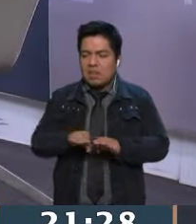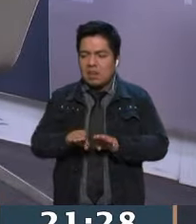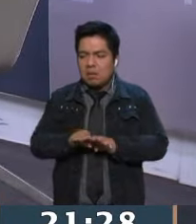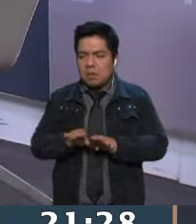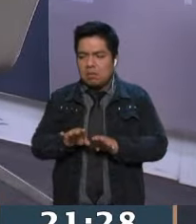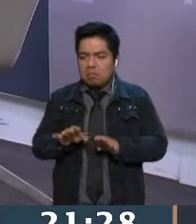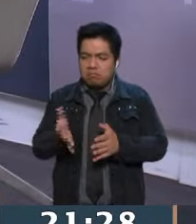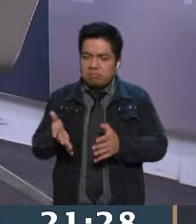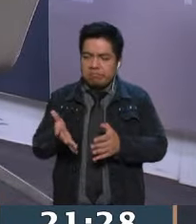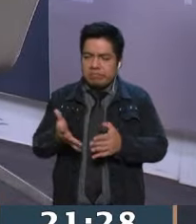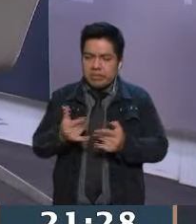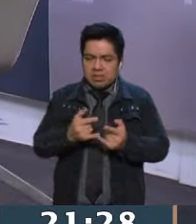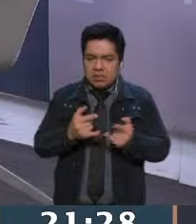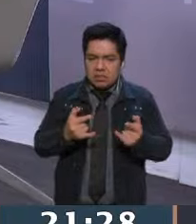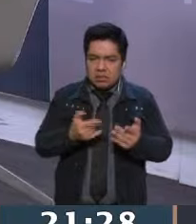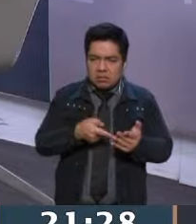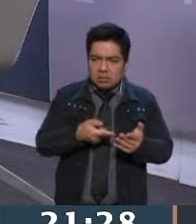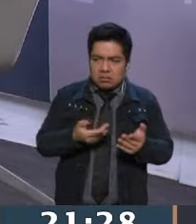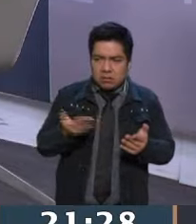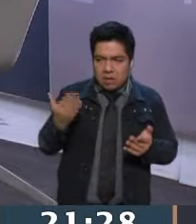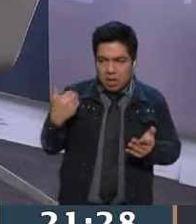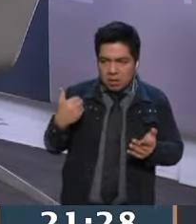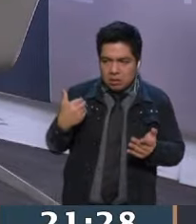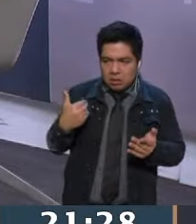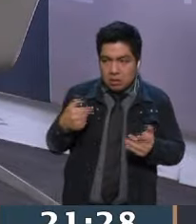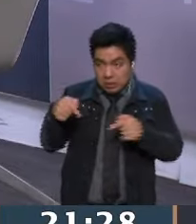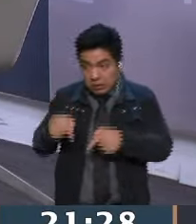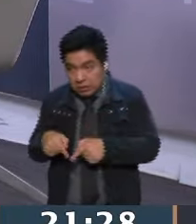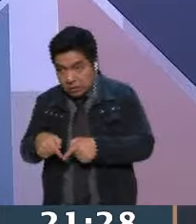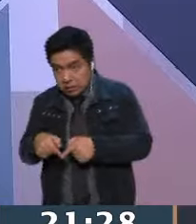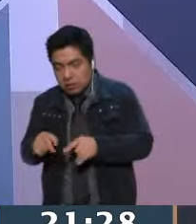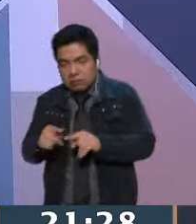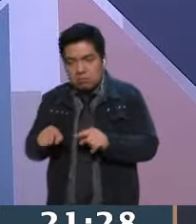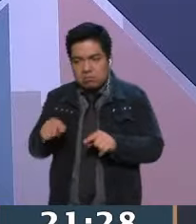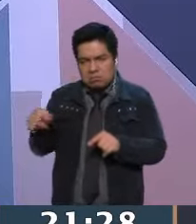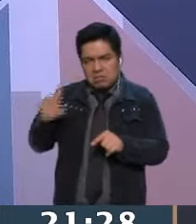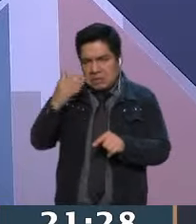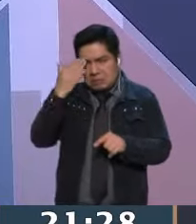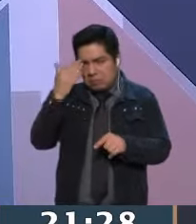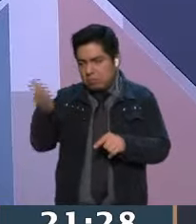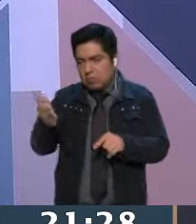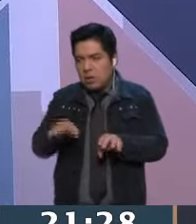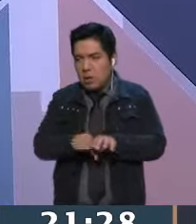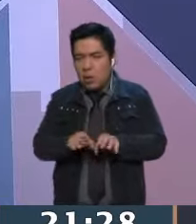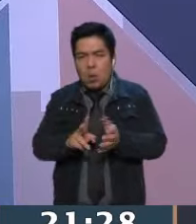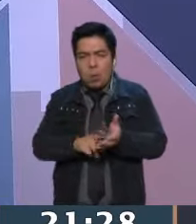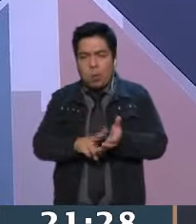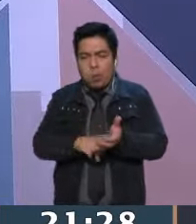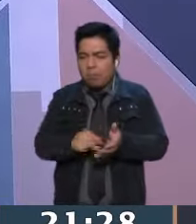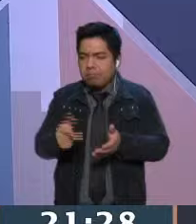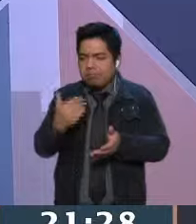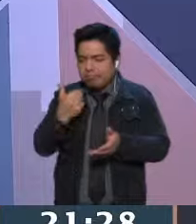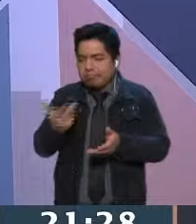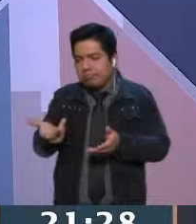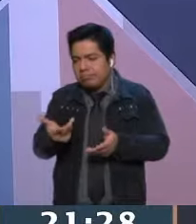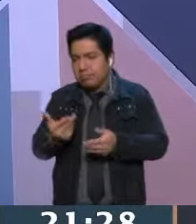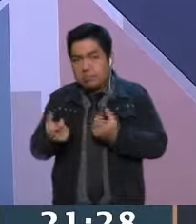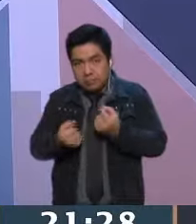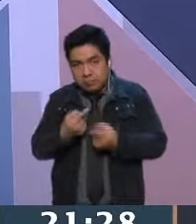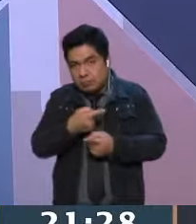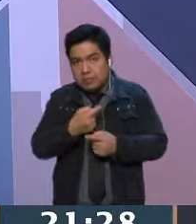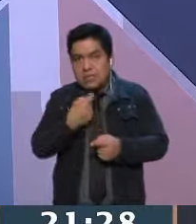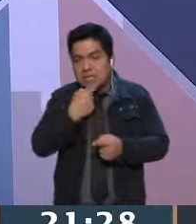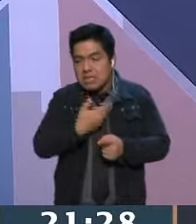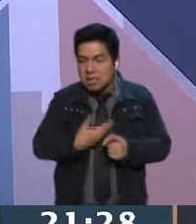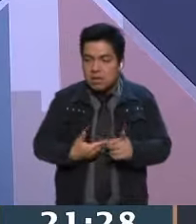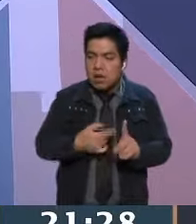momento histórico, justamente desconoce algo que para mí es un valor que, al contrario, ha marcado positivamente al presidente